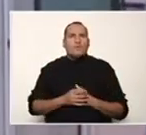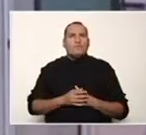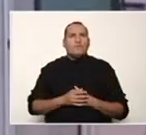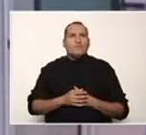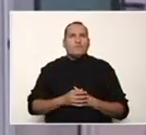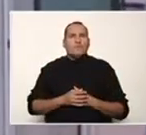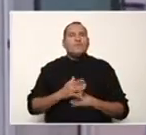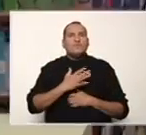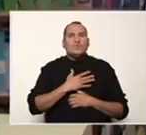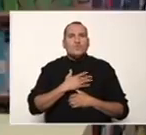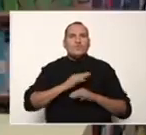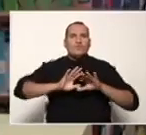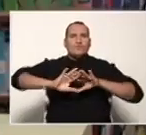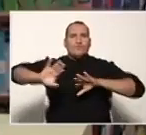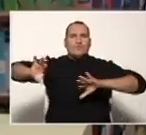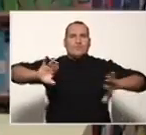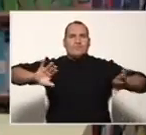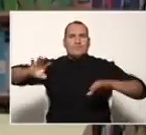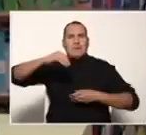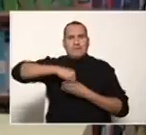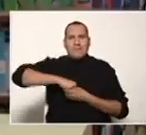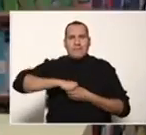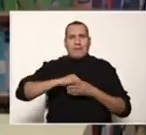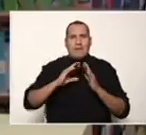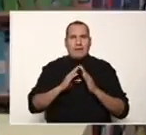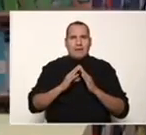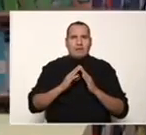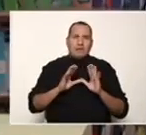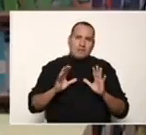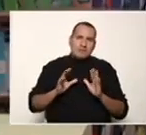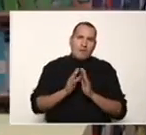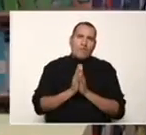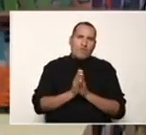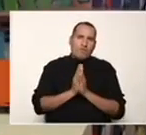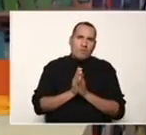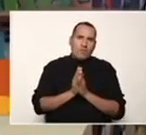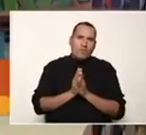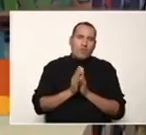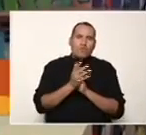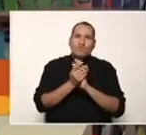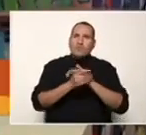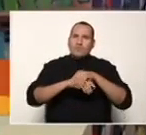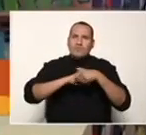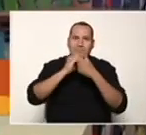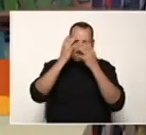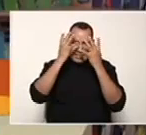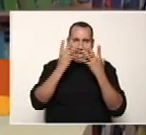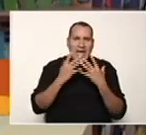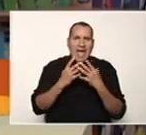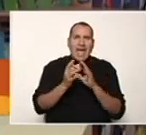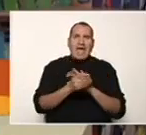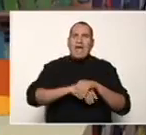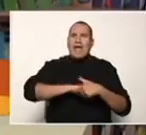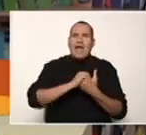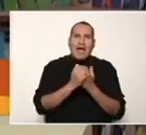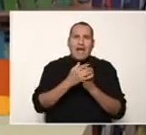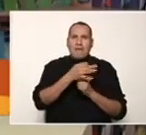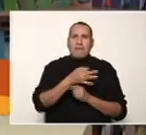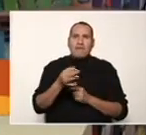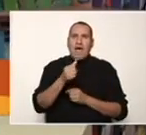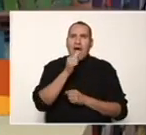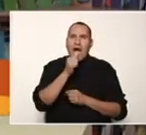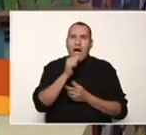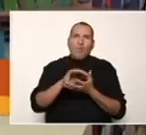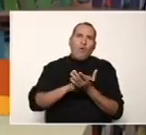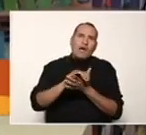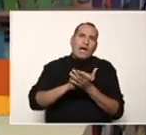cuarentena colectiva de manera tal de que te invito a mantener un higiene diario lavándote las manos frecuentemente con agua